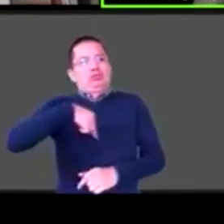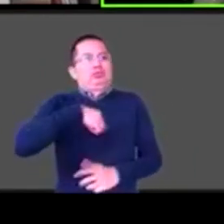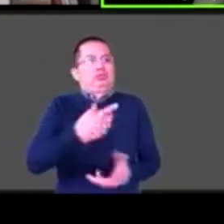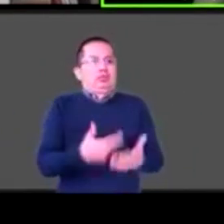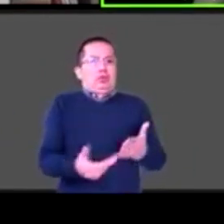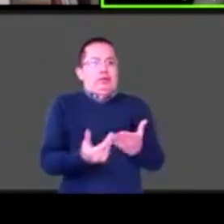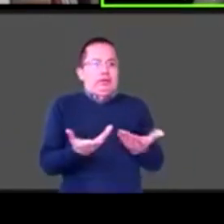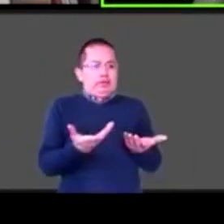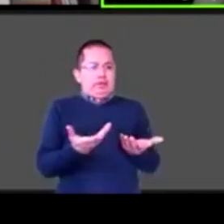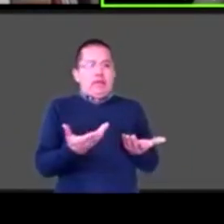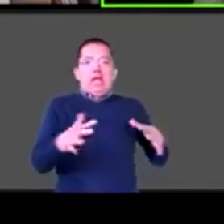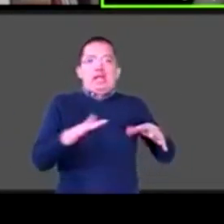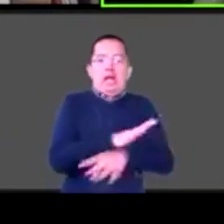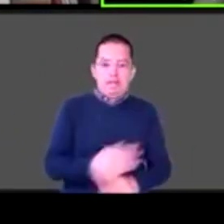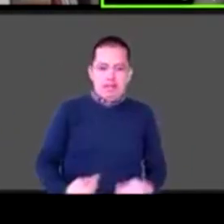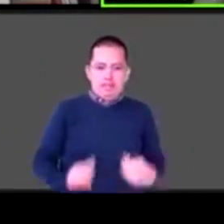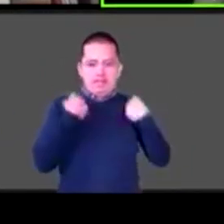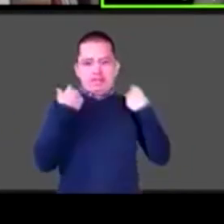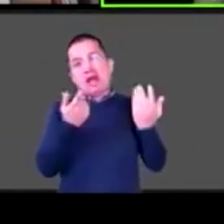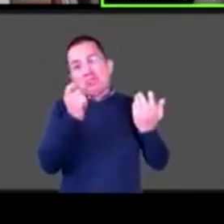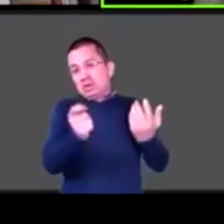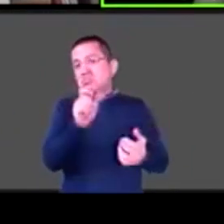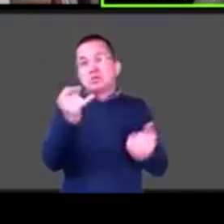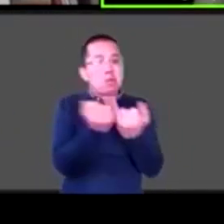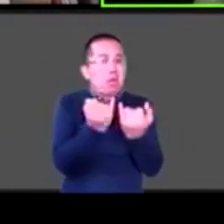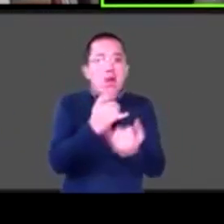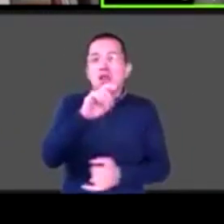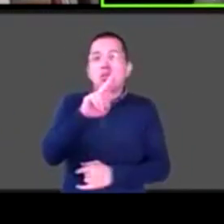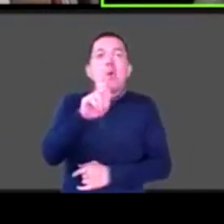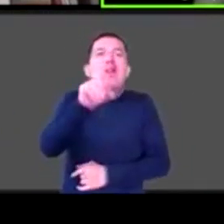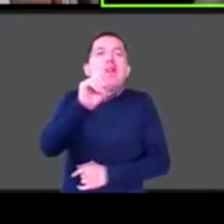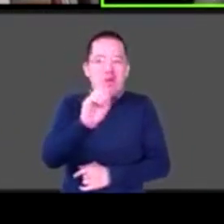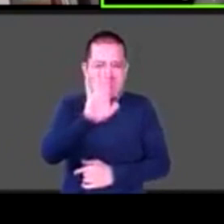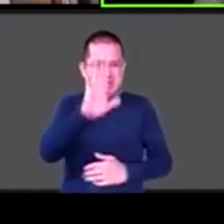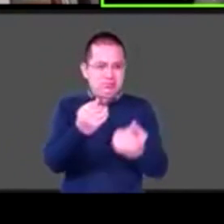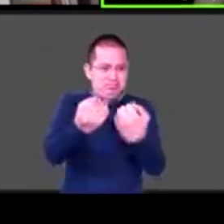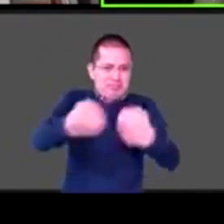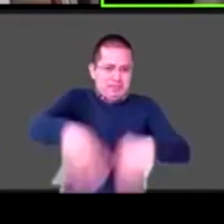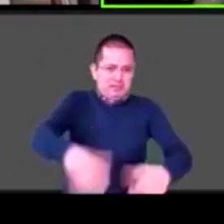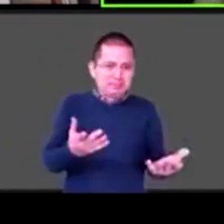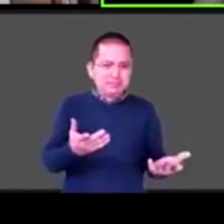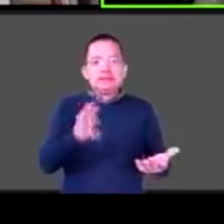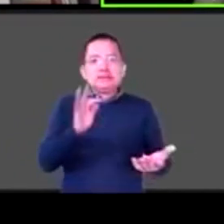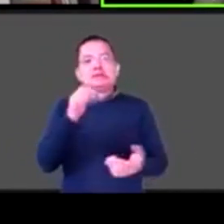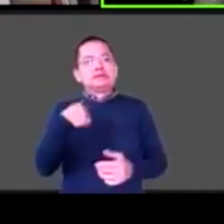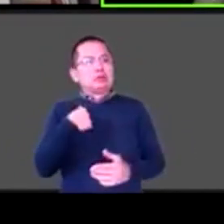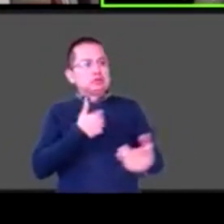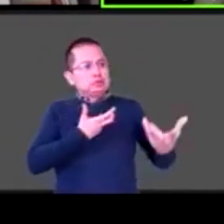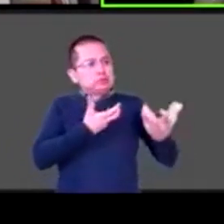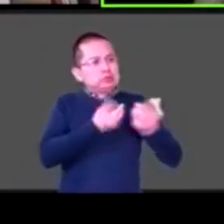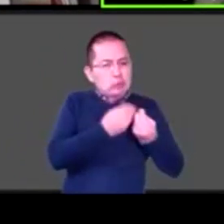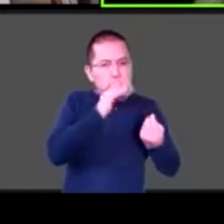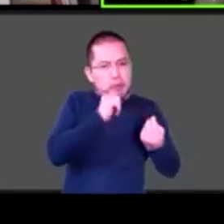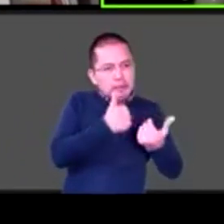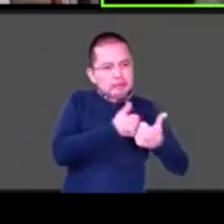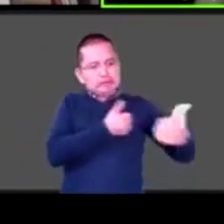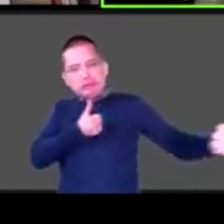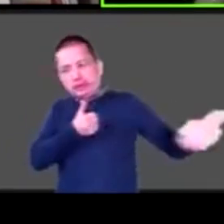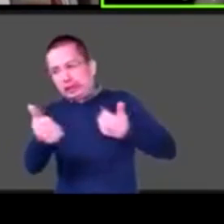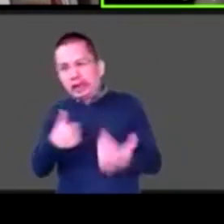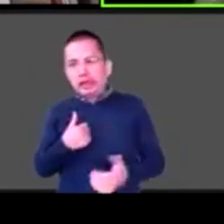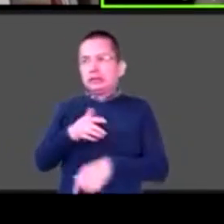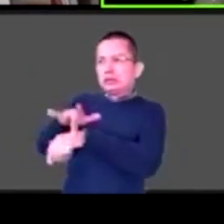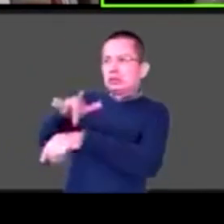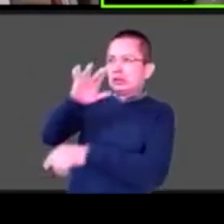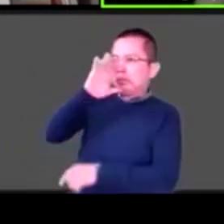etcétera, de la cercanía, de no tocarnos, en fin. Pero que hay que trabajarlo como vía